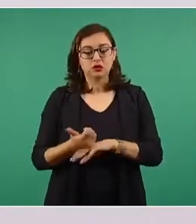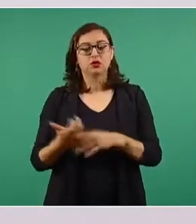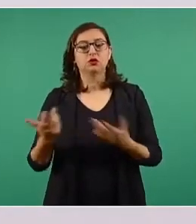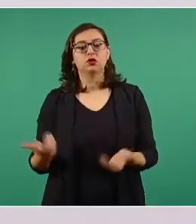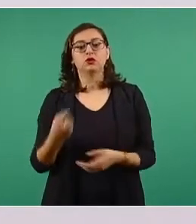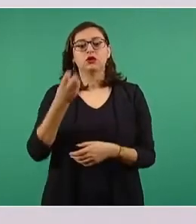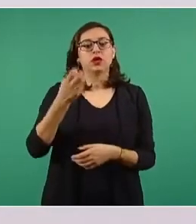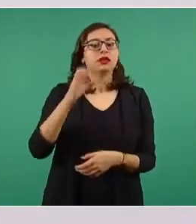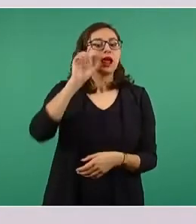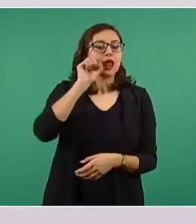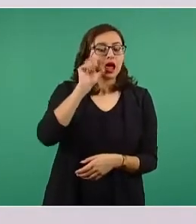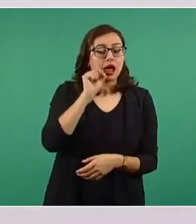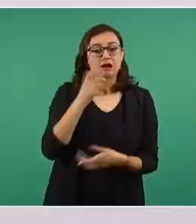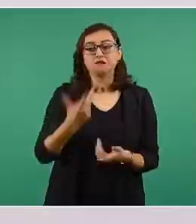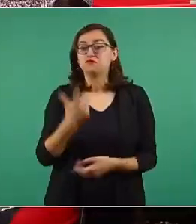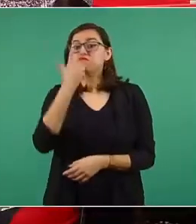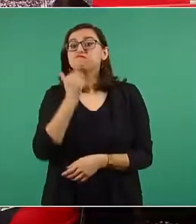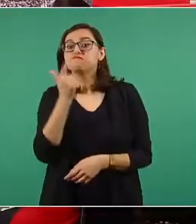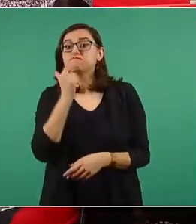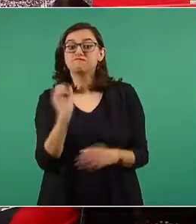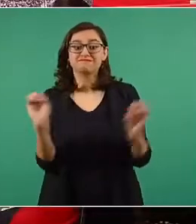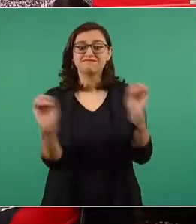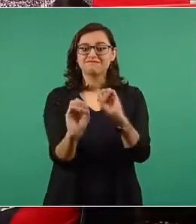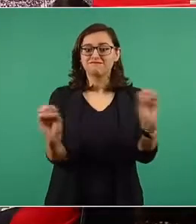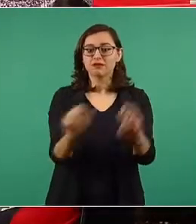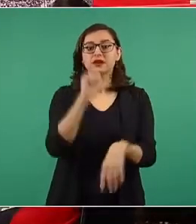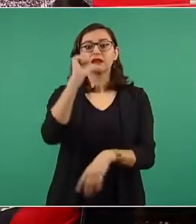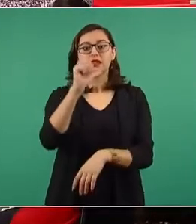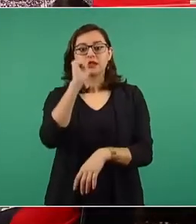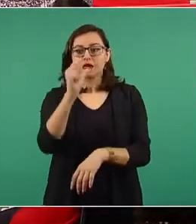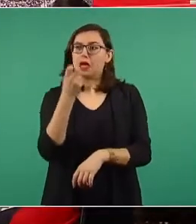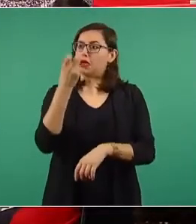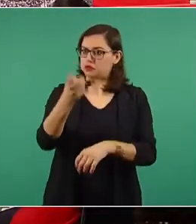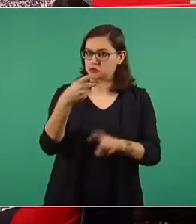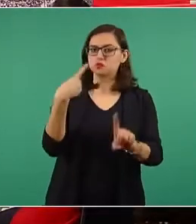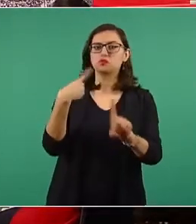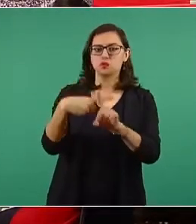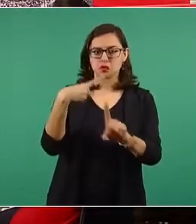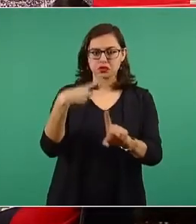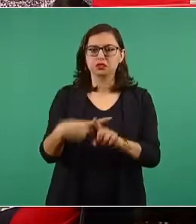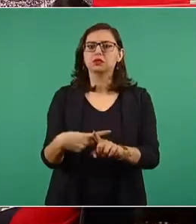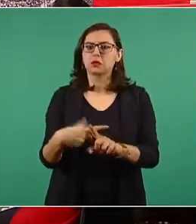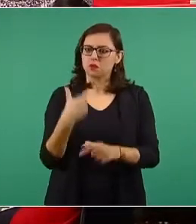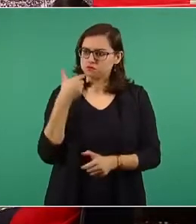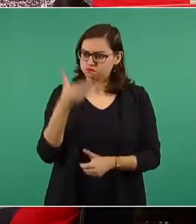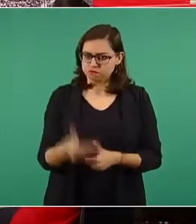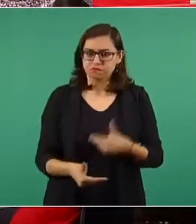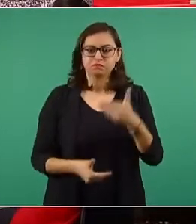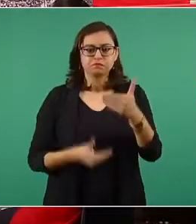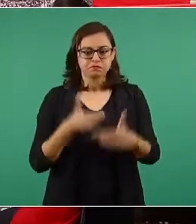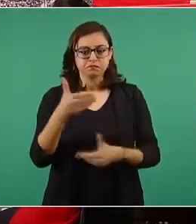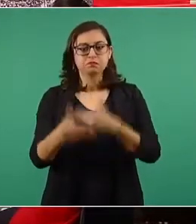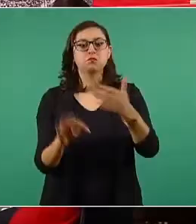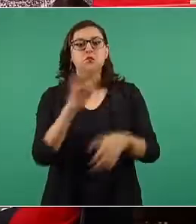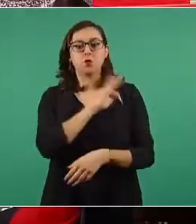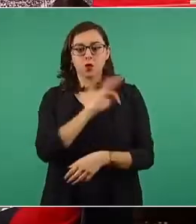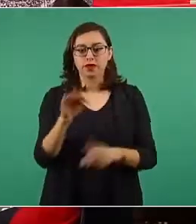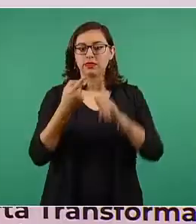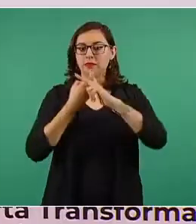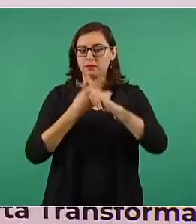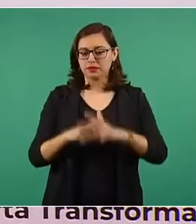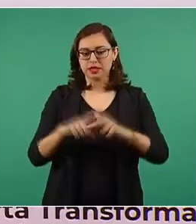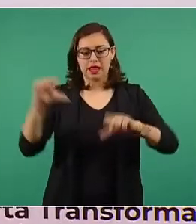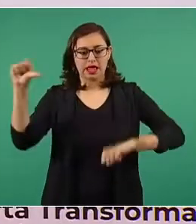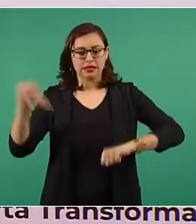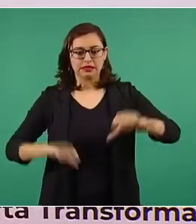un buen indicador para la normalización de la actividad productiva, educativa